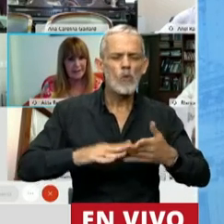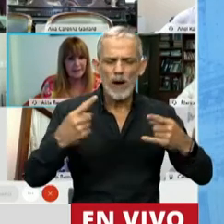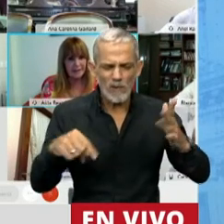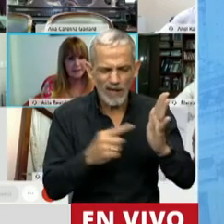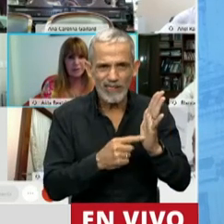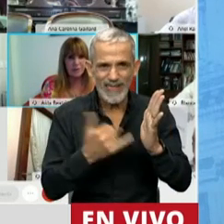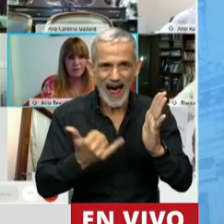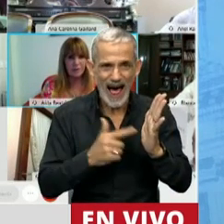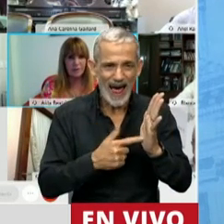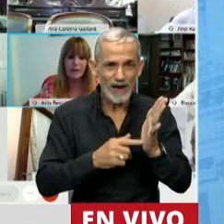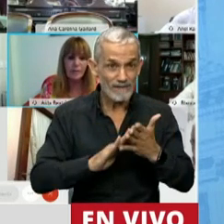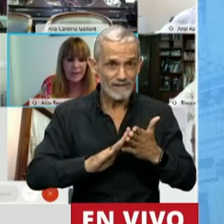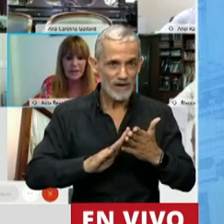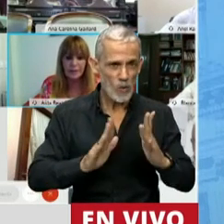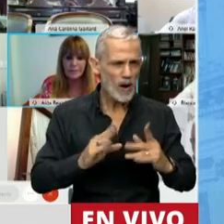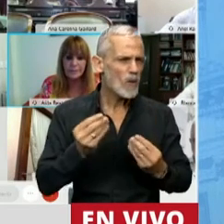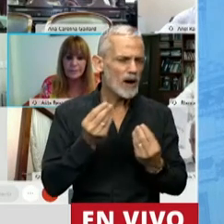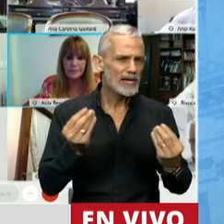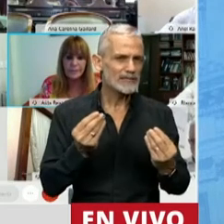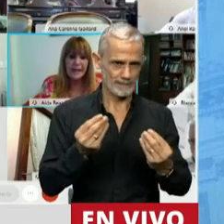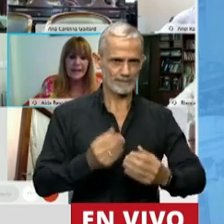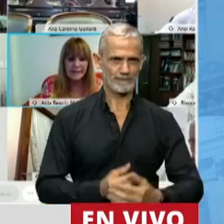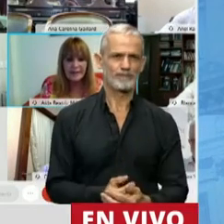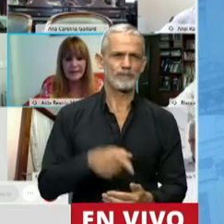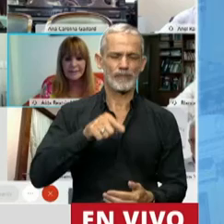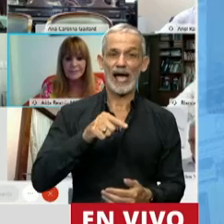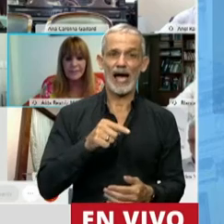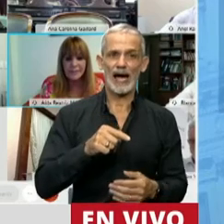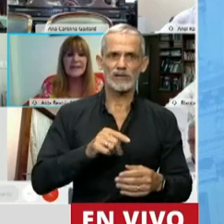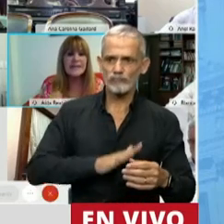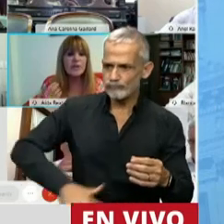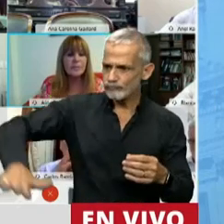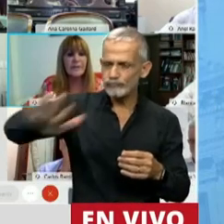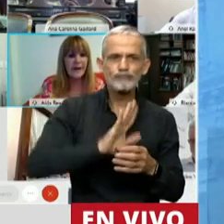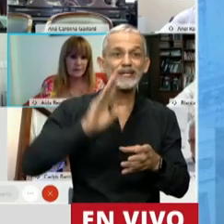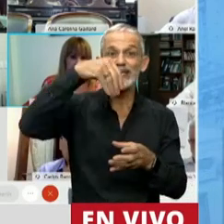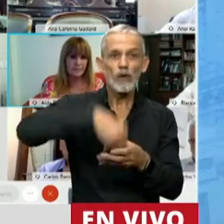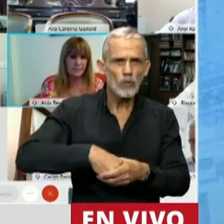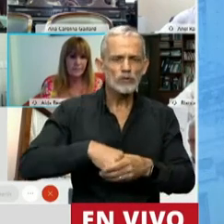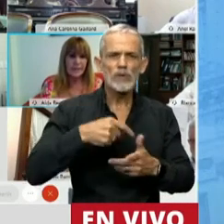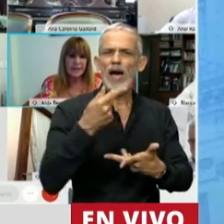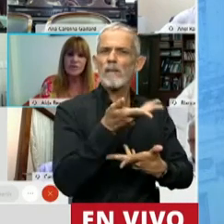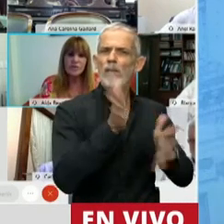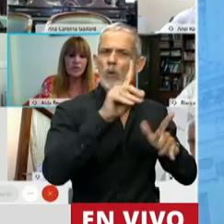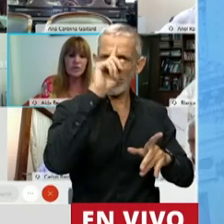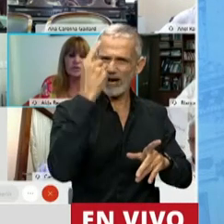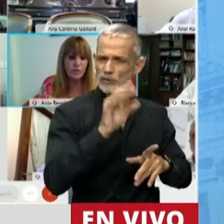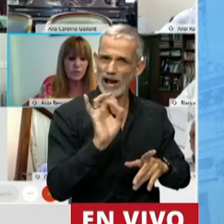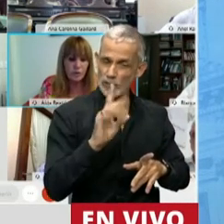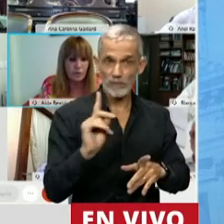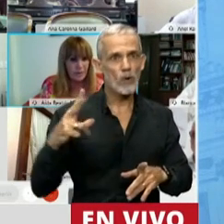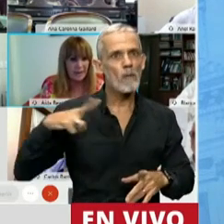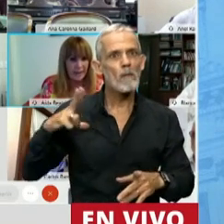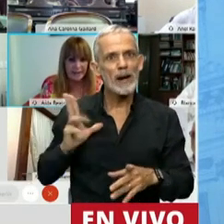tiene justamente este convenio es que abarca al sector privado, que eso no